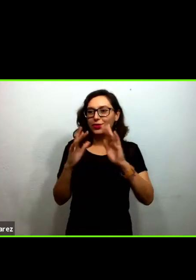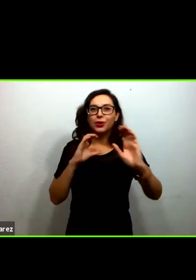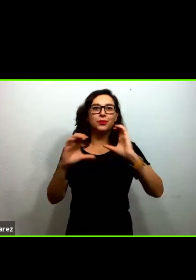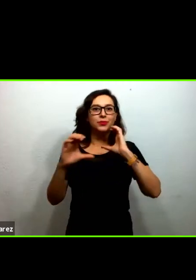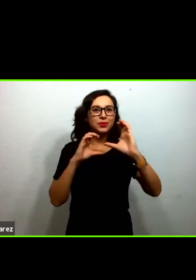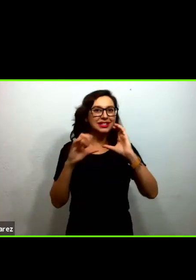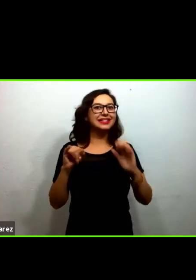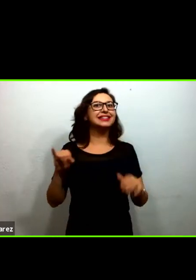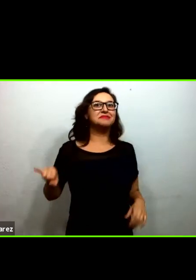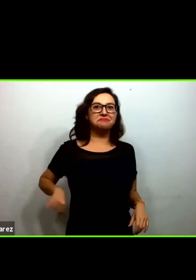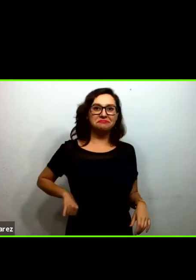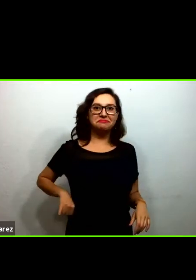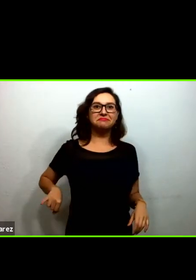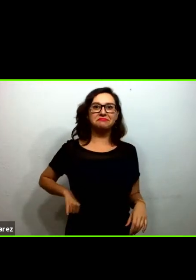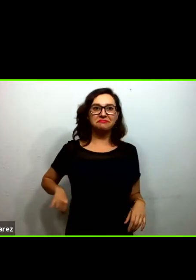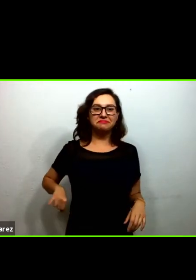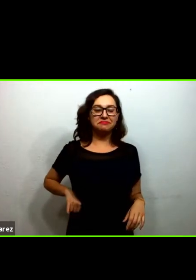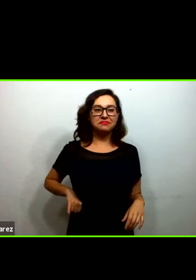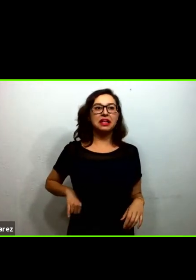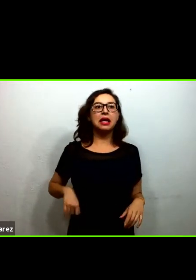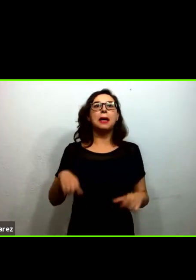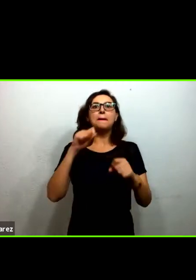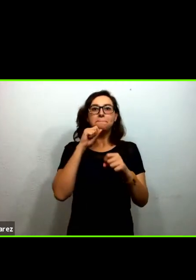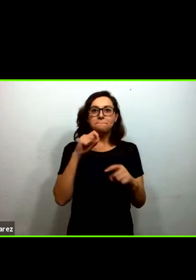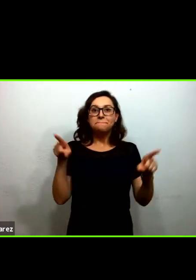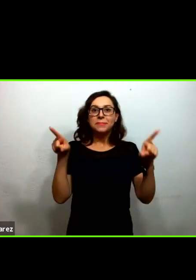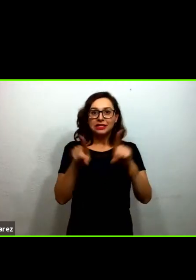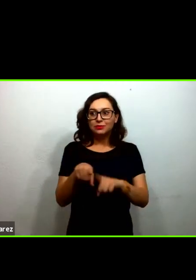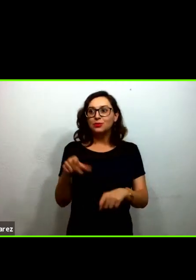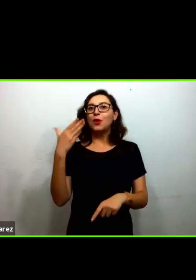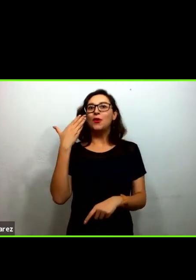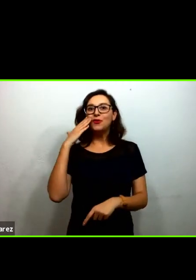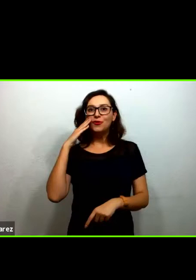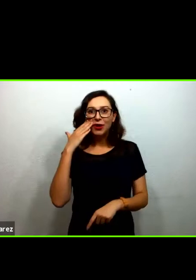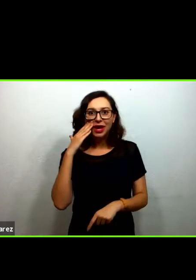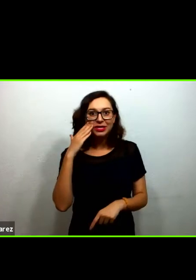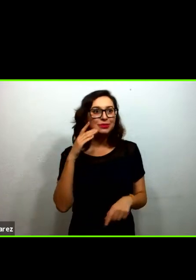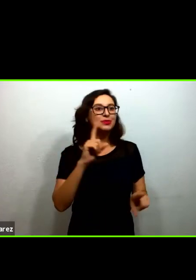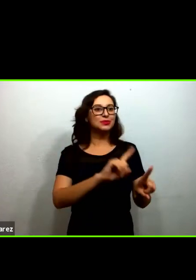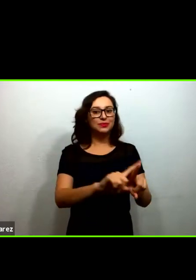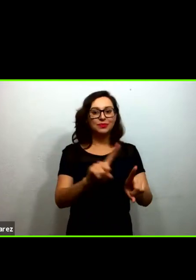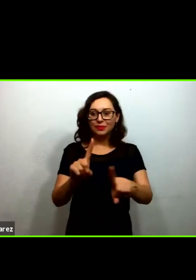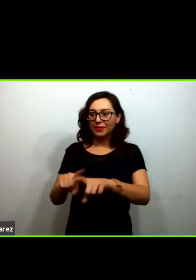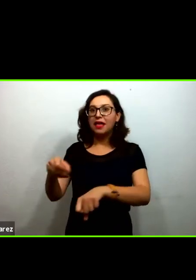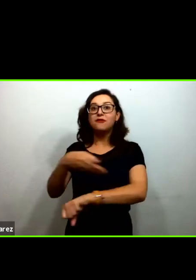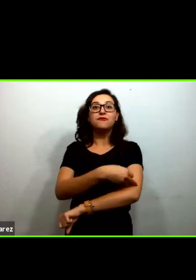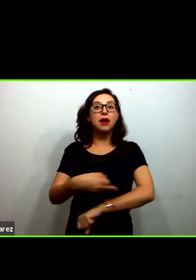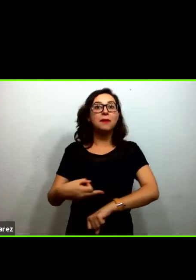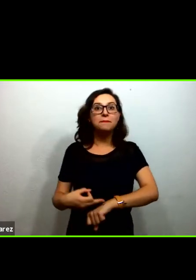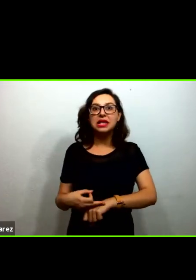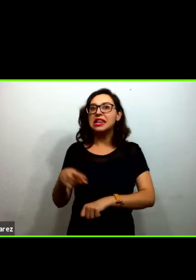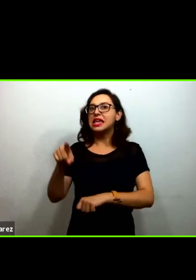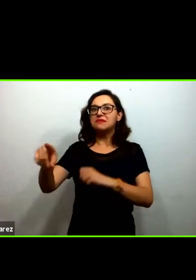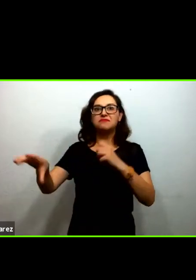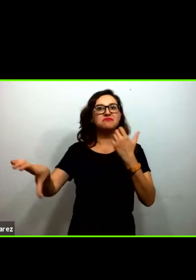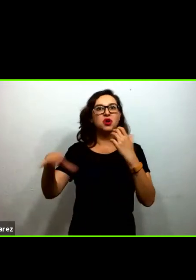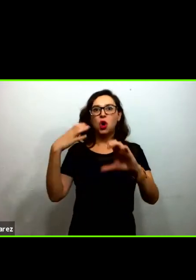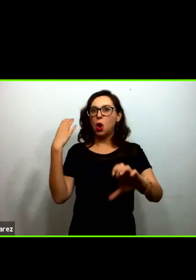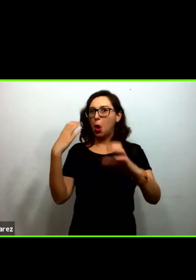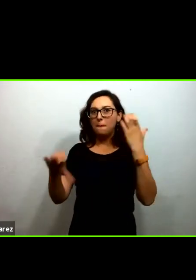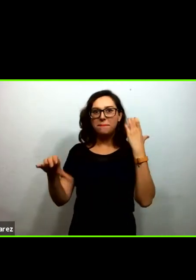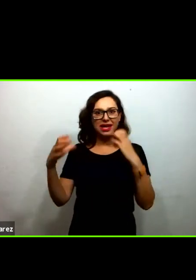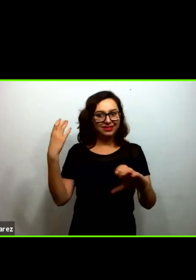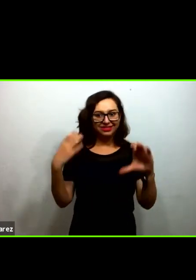través de facebook vía otras páginas las familias nos hacían llegar desde cosas que pueden